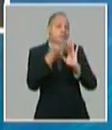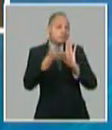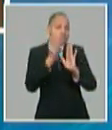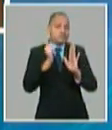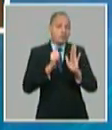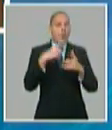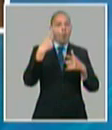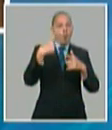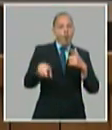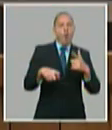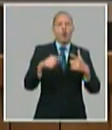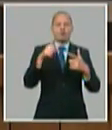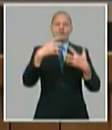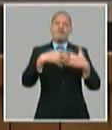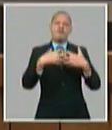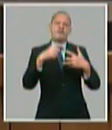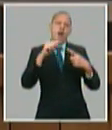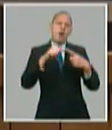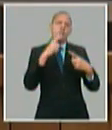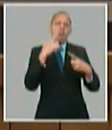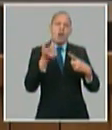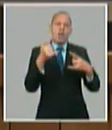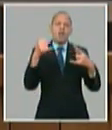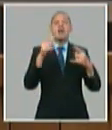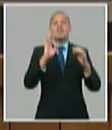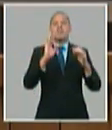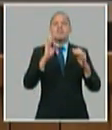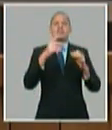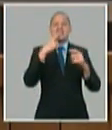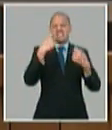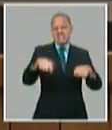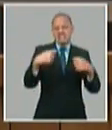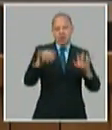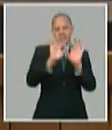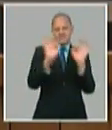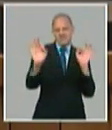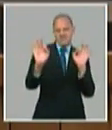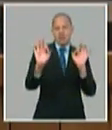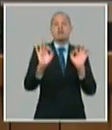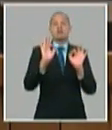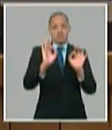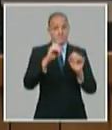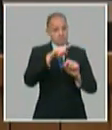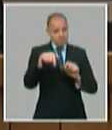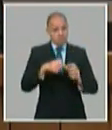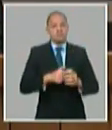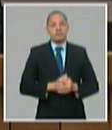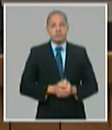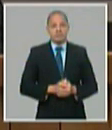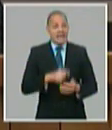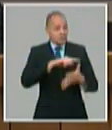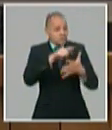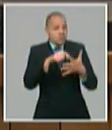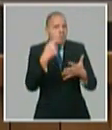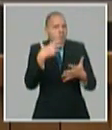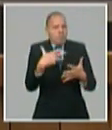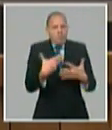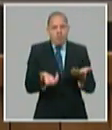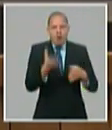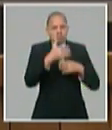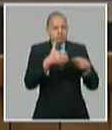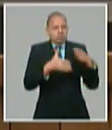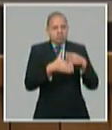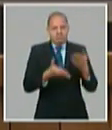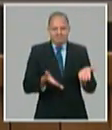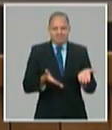nacional de acero son inversiones indispensables para nuestro desarrollo y la que se prevé en terminar en el